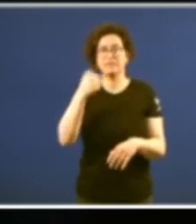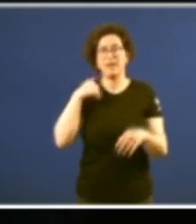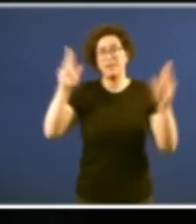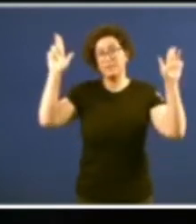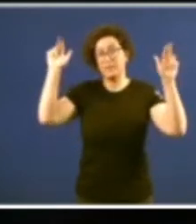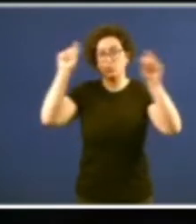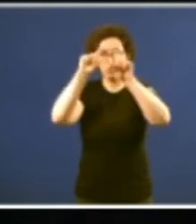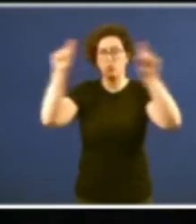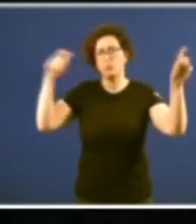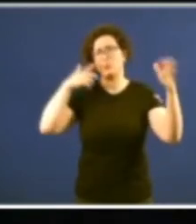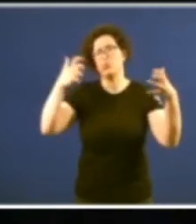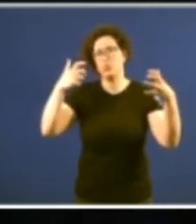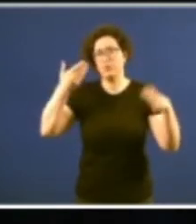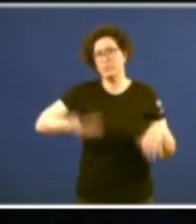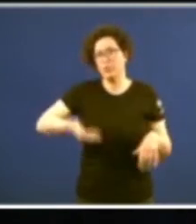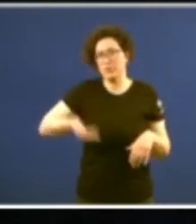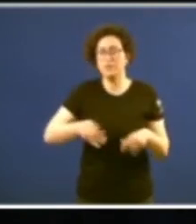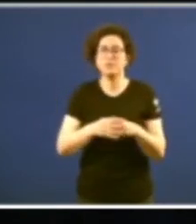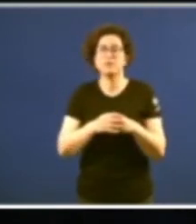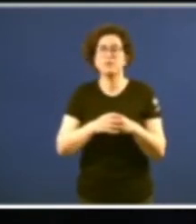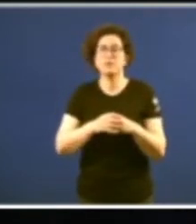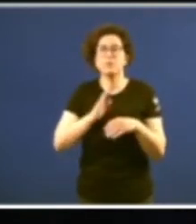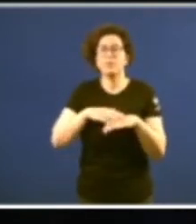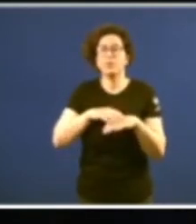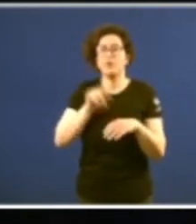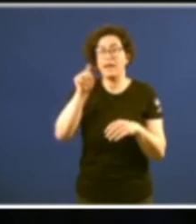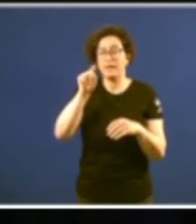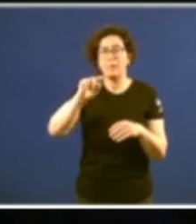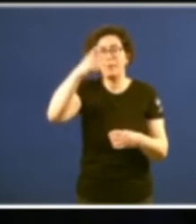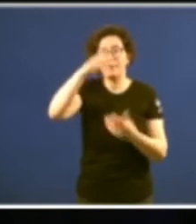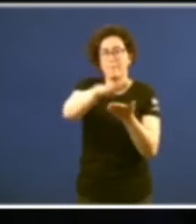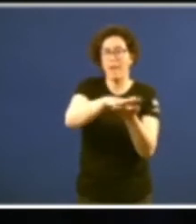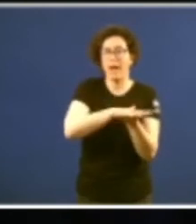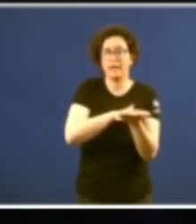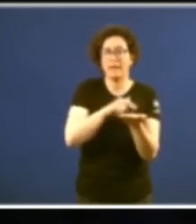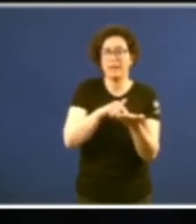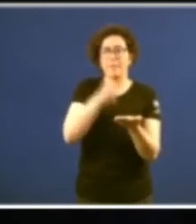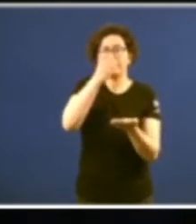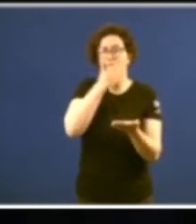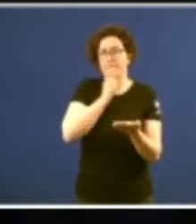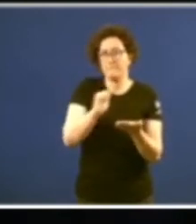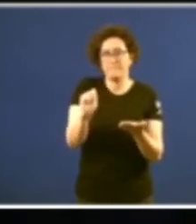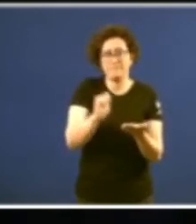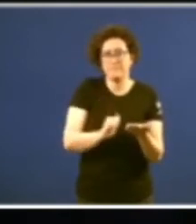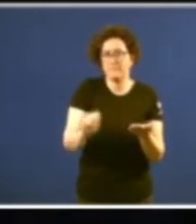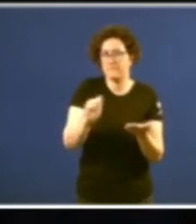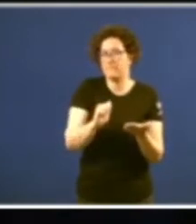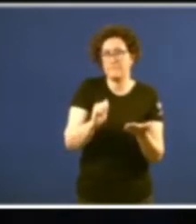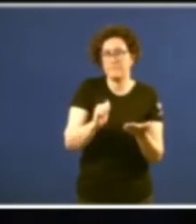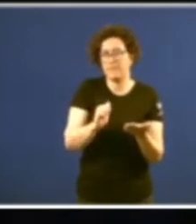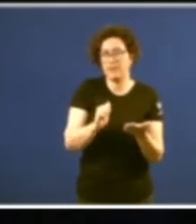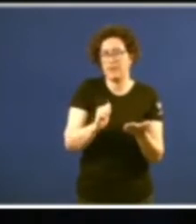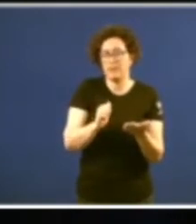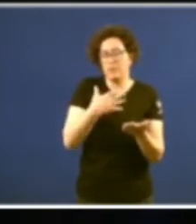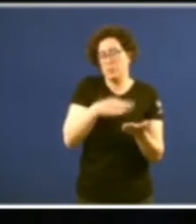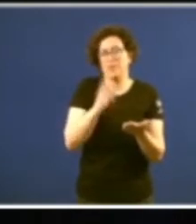indica moi ben como é eu penso ademais que é unha das primeiras páxinas máis fermosas que se poden ver